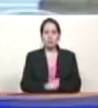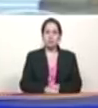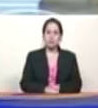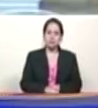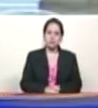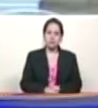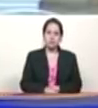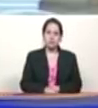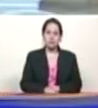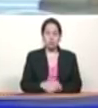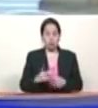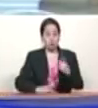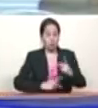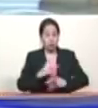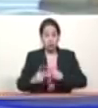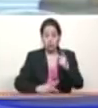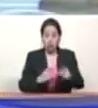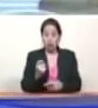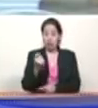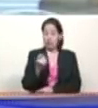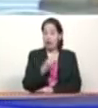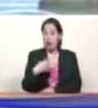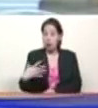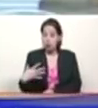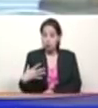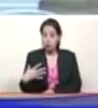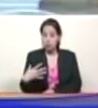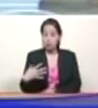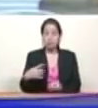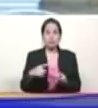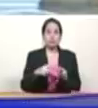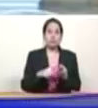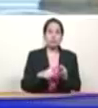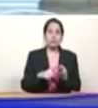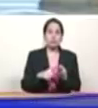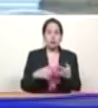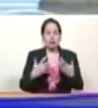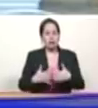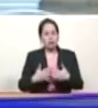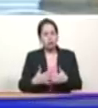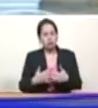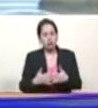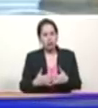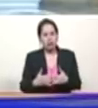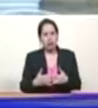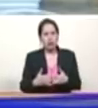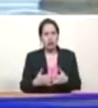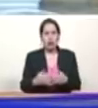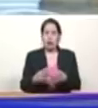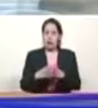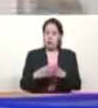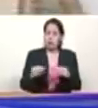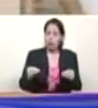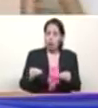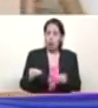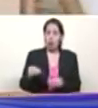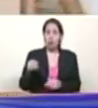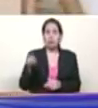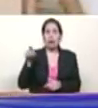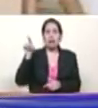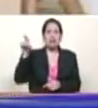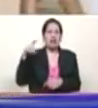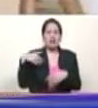planta procesadora de arroz complejo agroindustrial Francisco Lazo Martín. Allá en Calabozo, un saludo